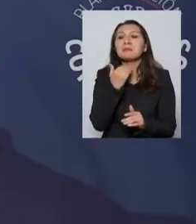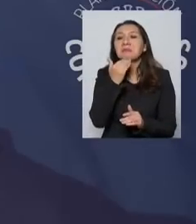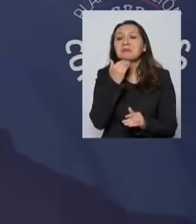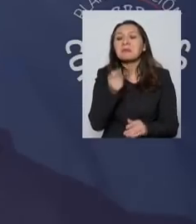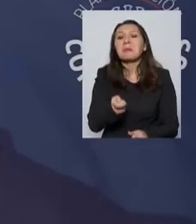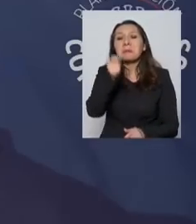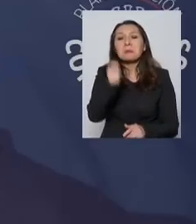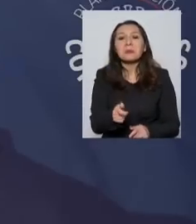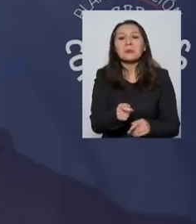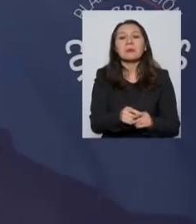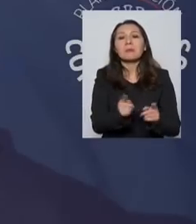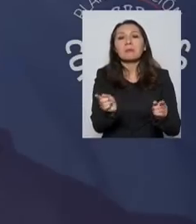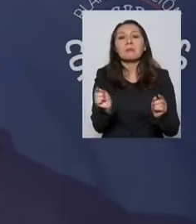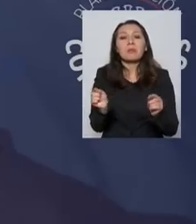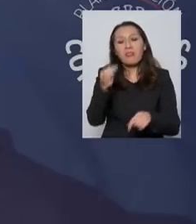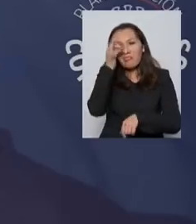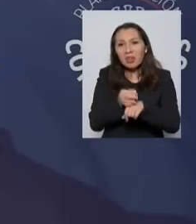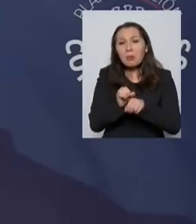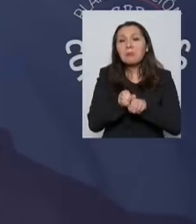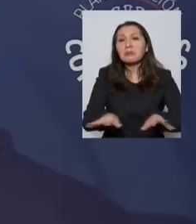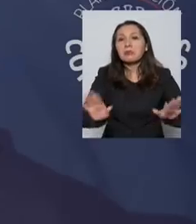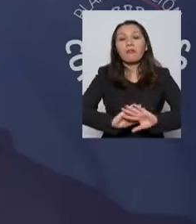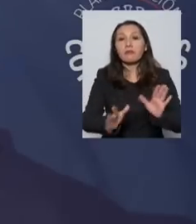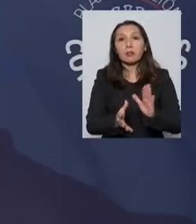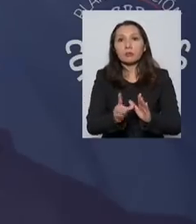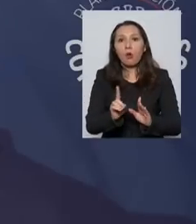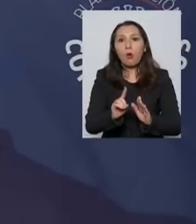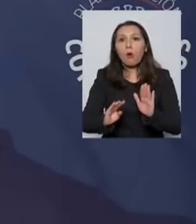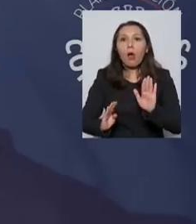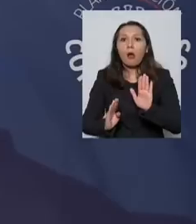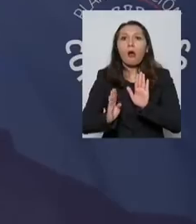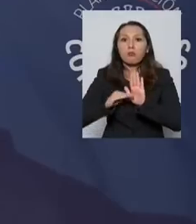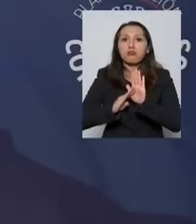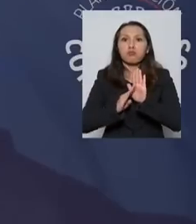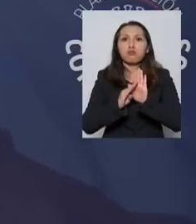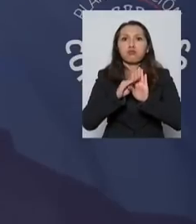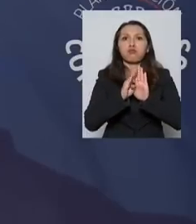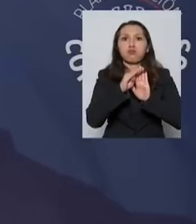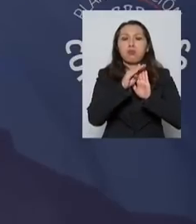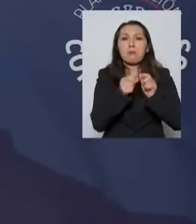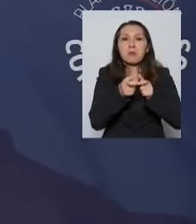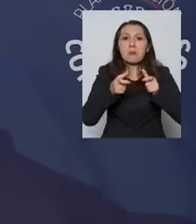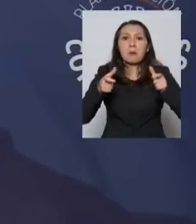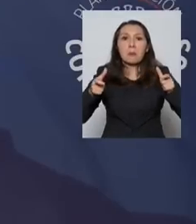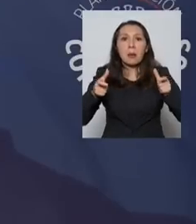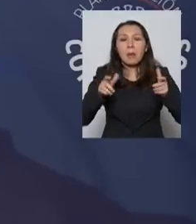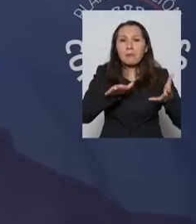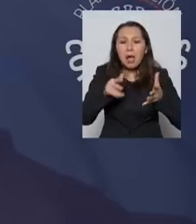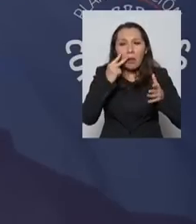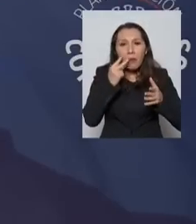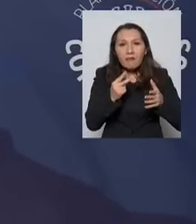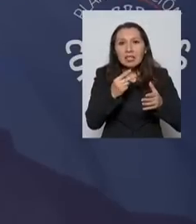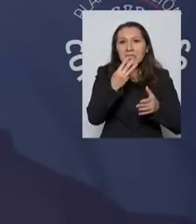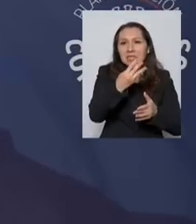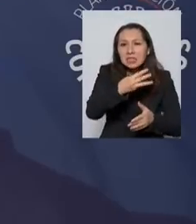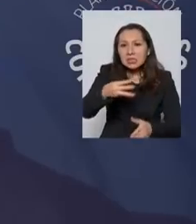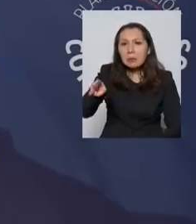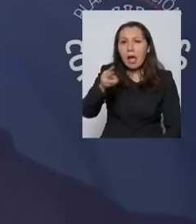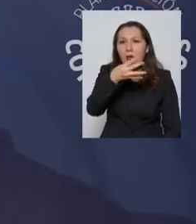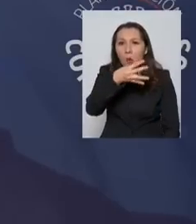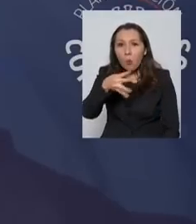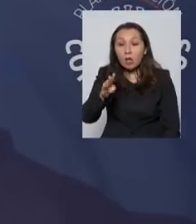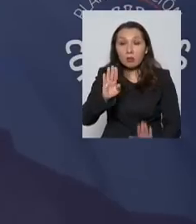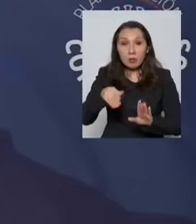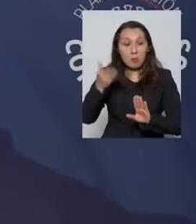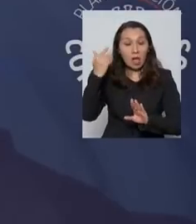y se va, sino que efectivamente tiene un pic de contagios nuevos que he seguido más o menos a las tres, cuatro semanas, como acaba